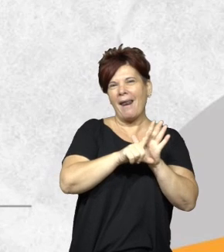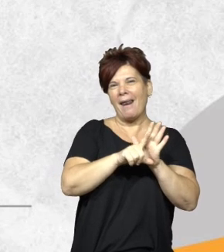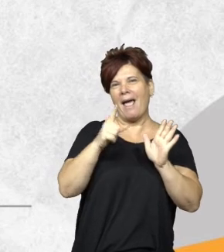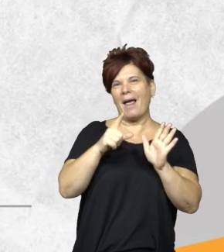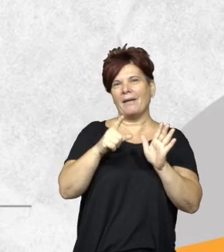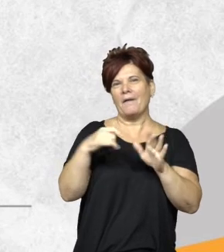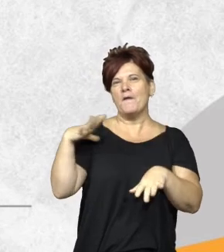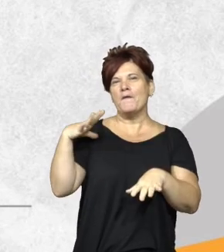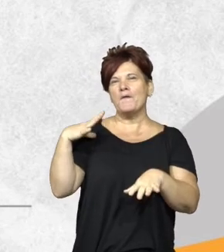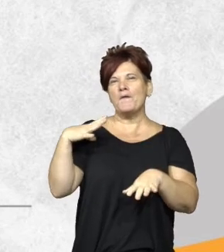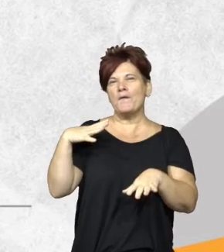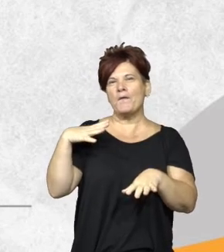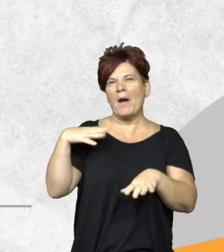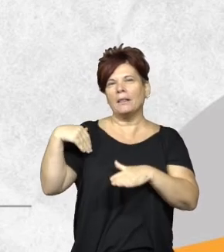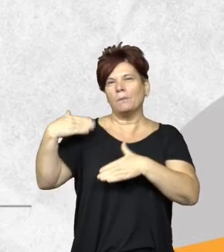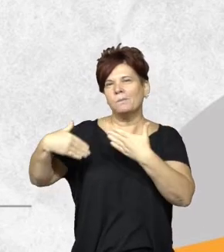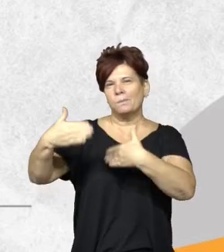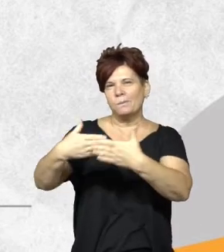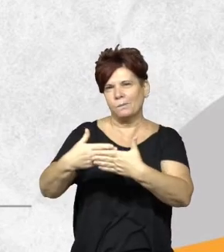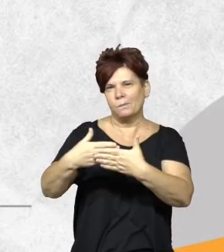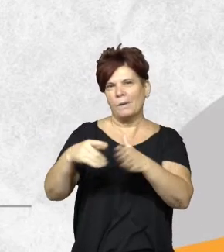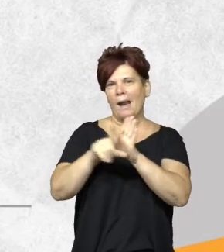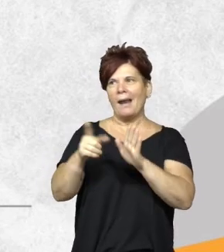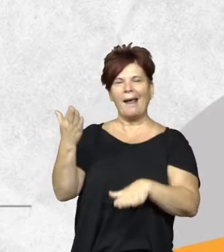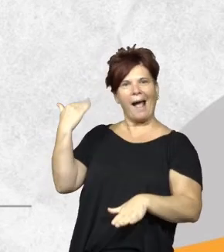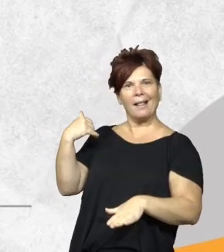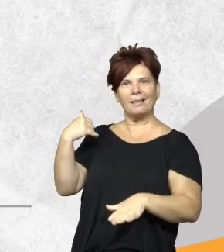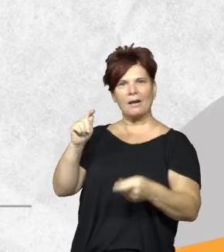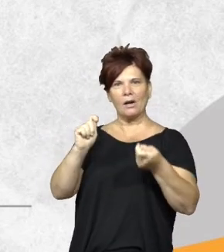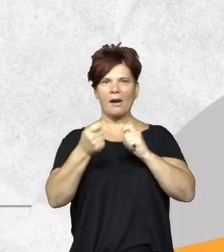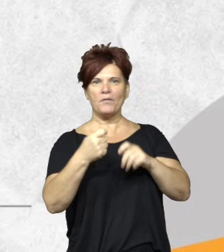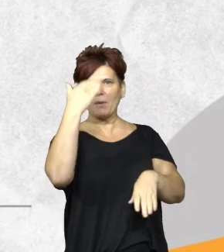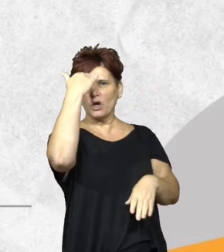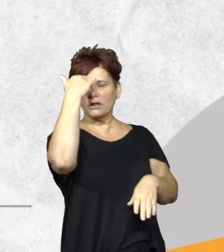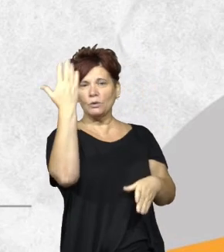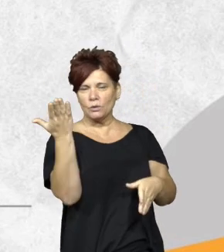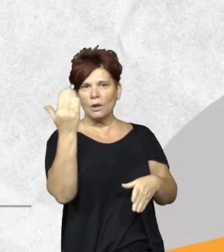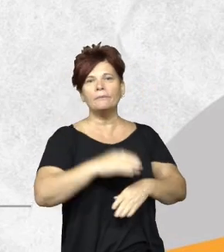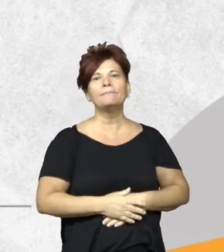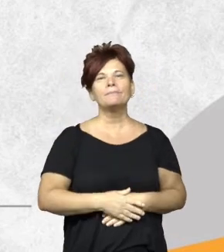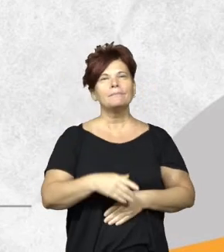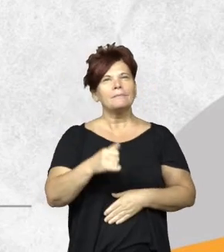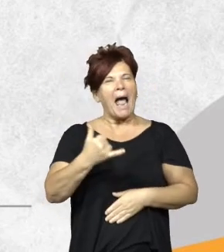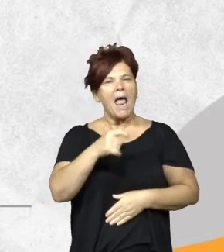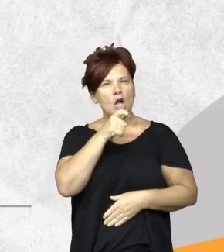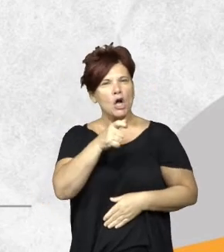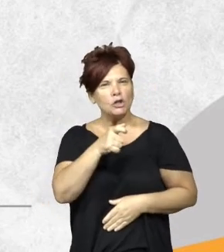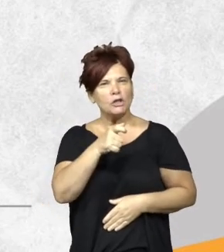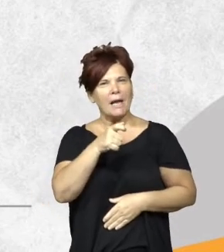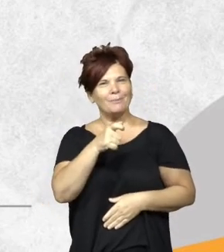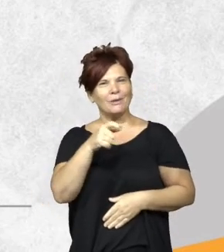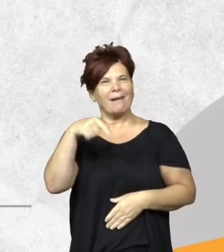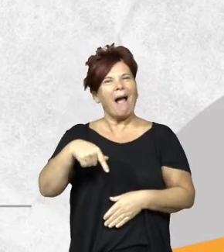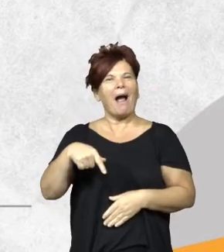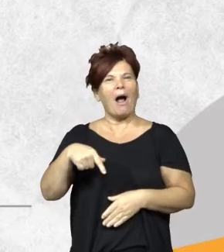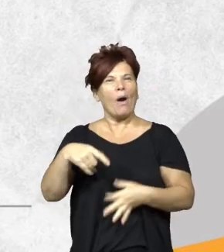desactualizada desde el año 91, anterior incluso a la reforma de la Constitución, por lo cual hay conceptos que hoy ya no aplican,